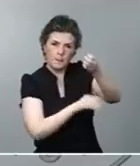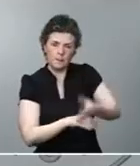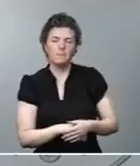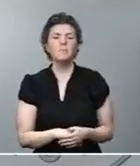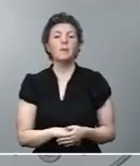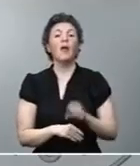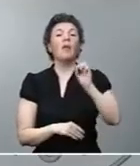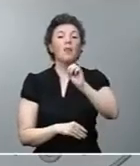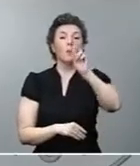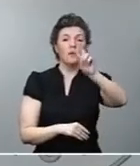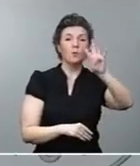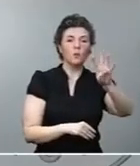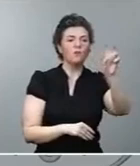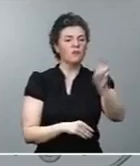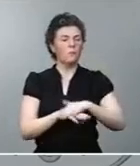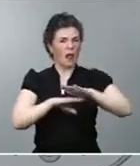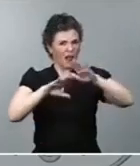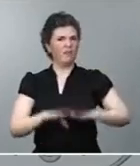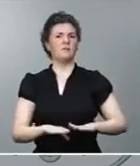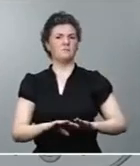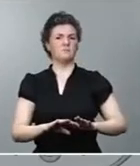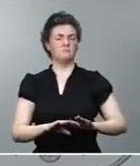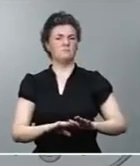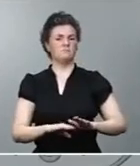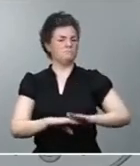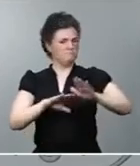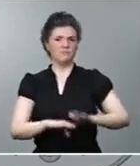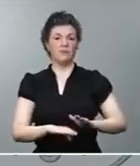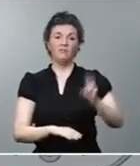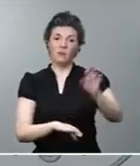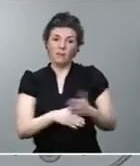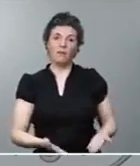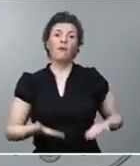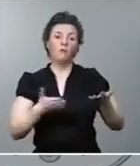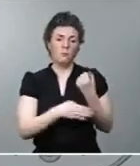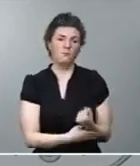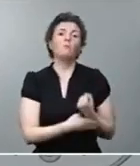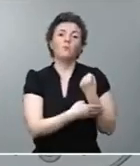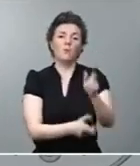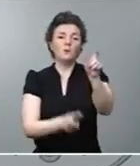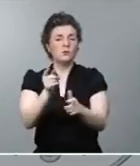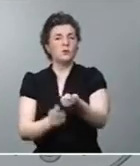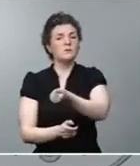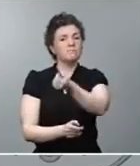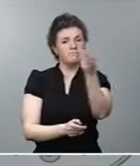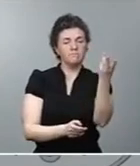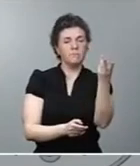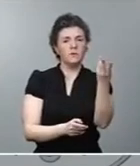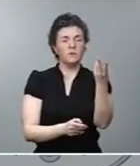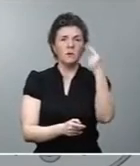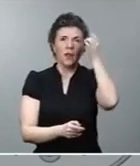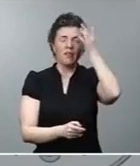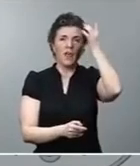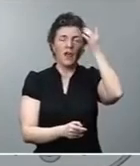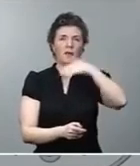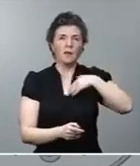ha venido para quedarse, ha venido para ayudar, para apoyar a aquellas personas que tienen una ideación, una